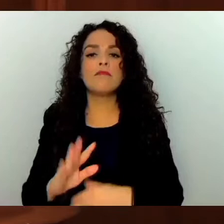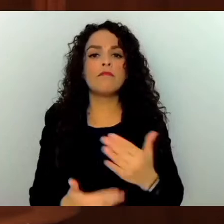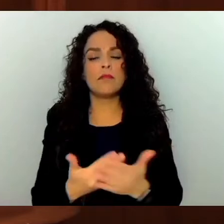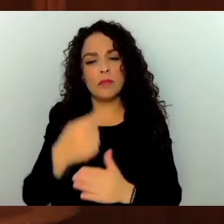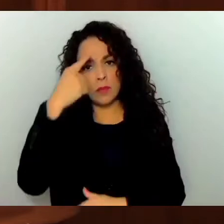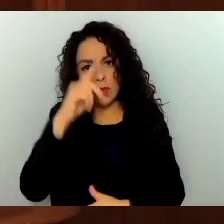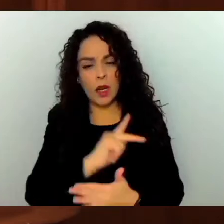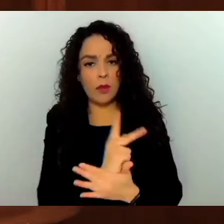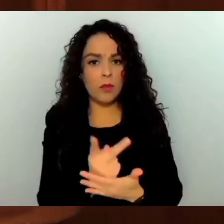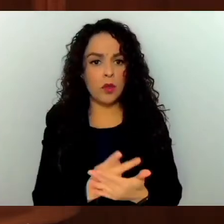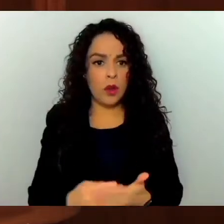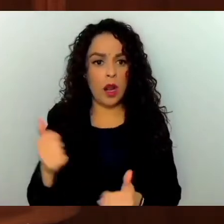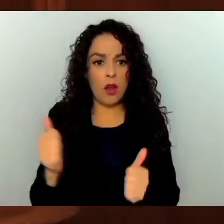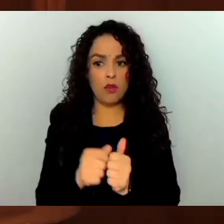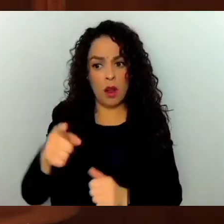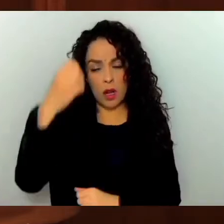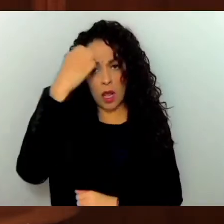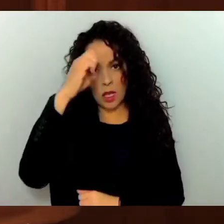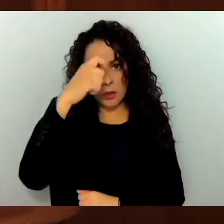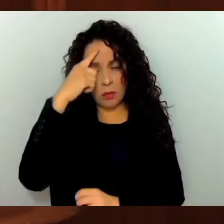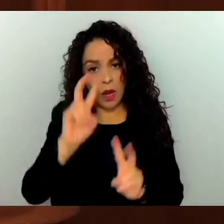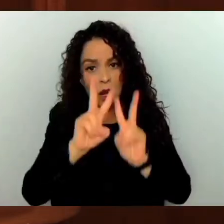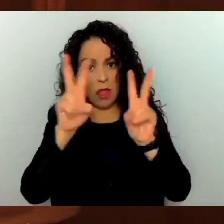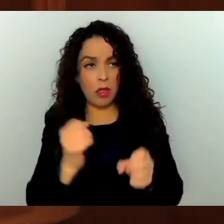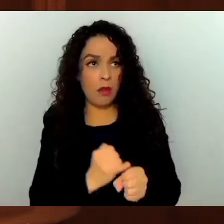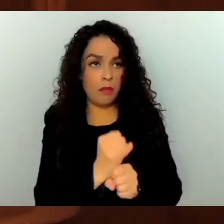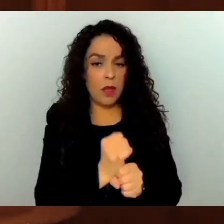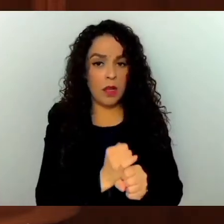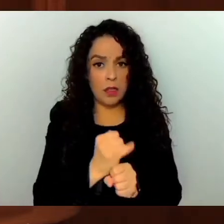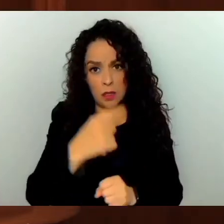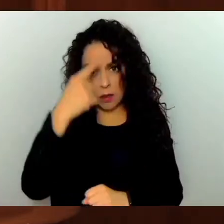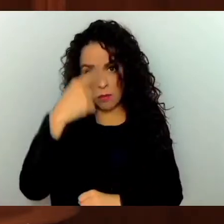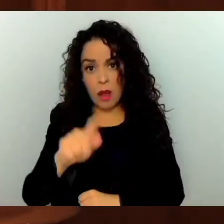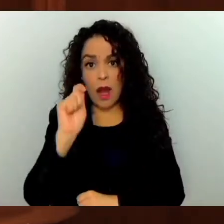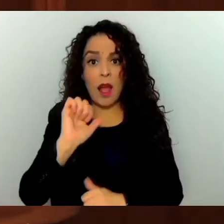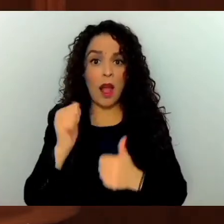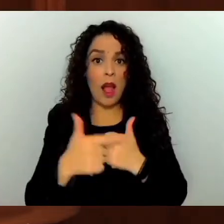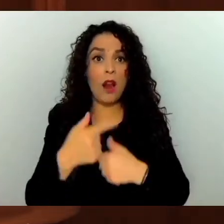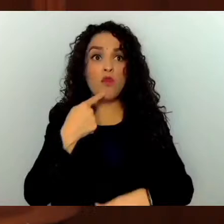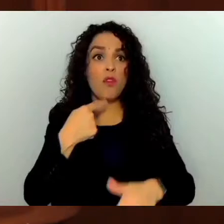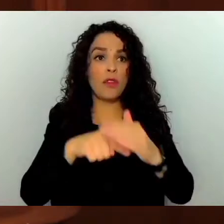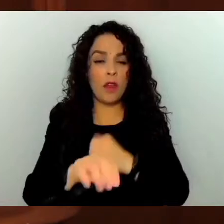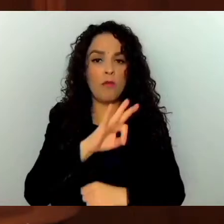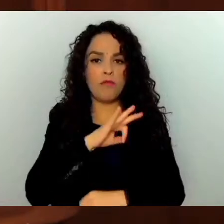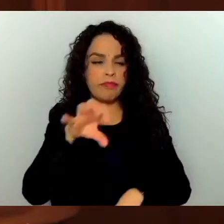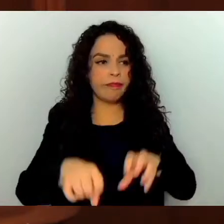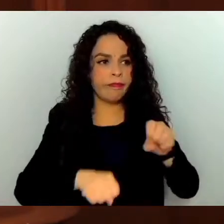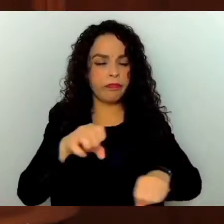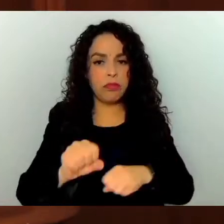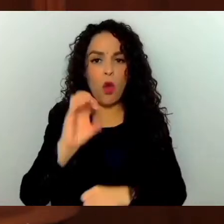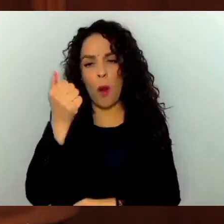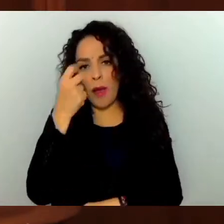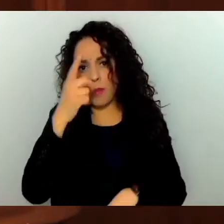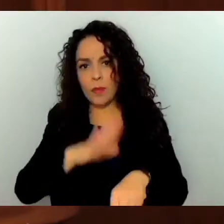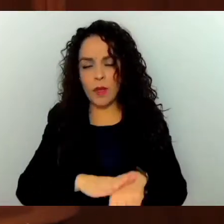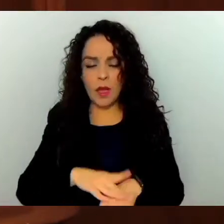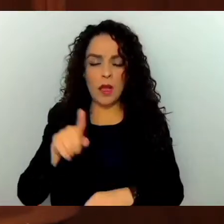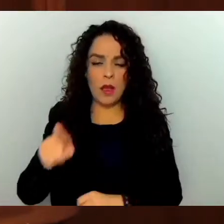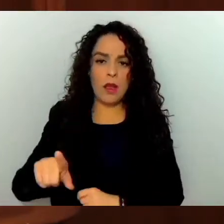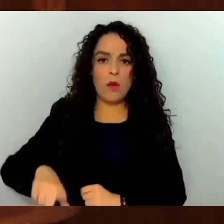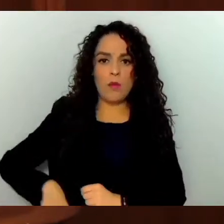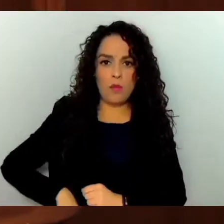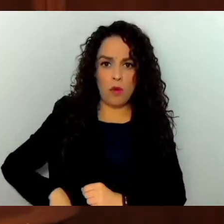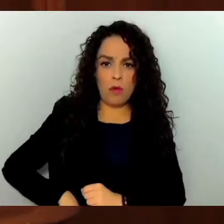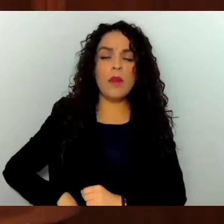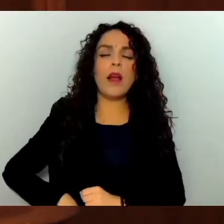y la experiencia en materia de investigación y persecución de delitos y de administración pública, fueron analizadas las